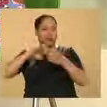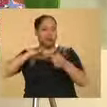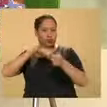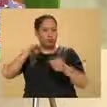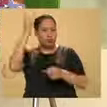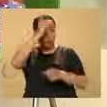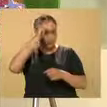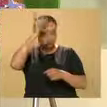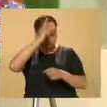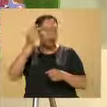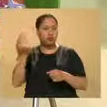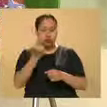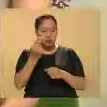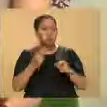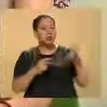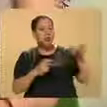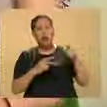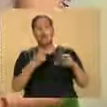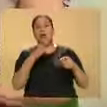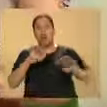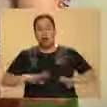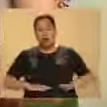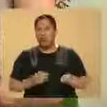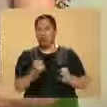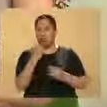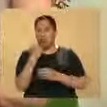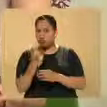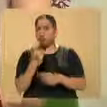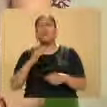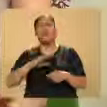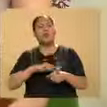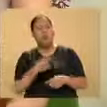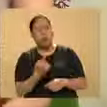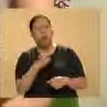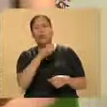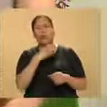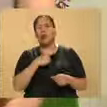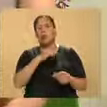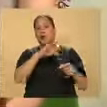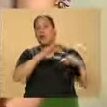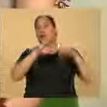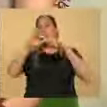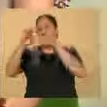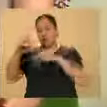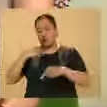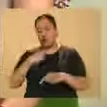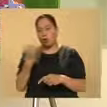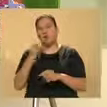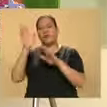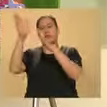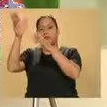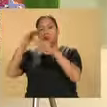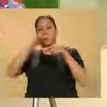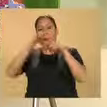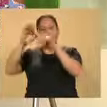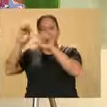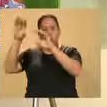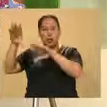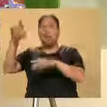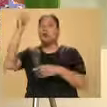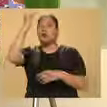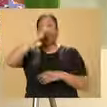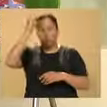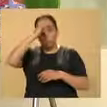violencia y se acredita, durante este procedimiento el agresor tiene que ser canalizado para recibir este